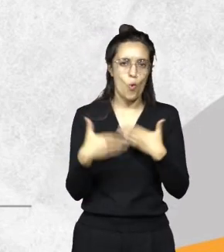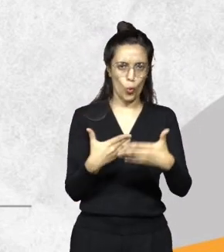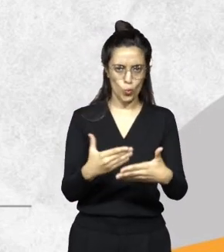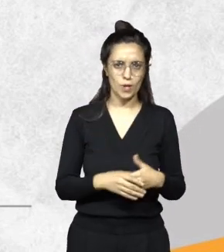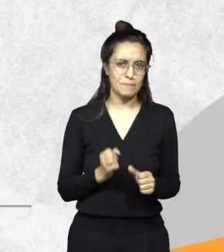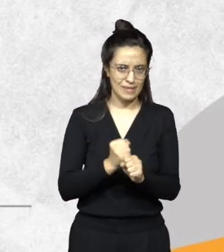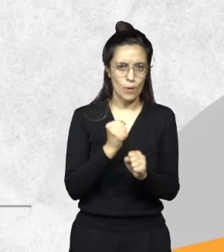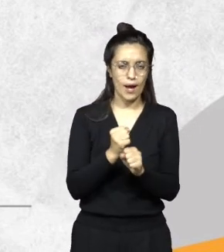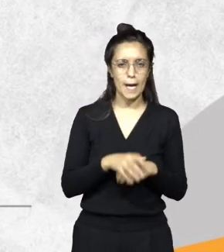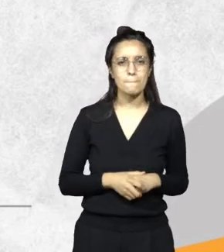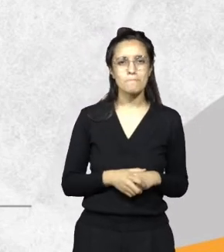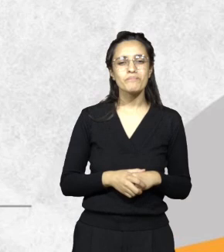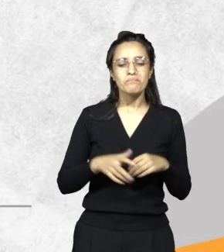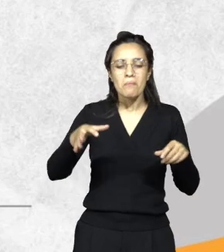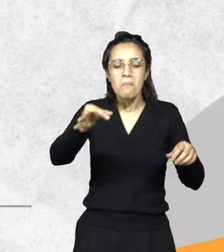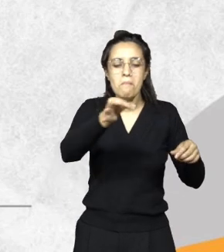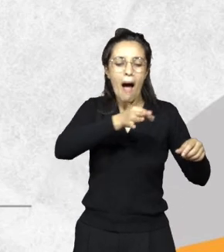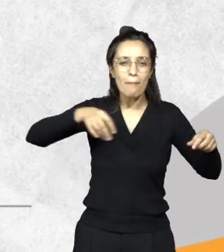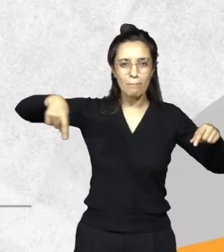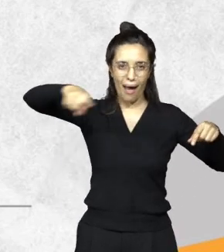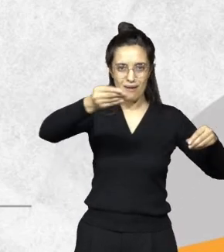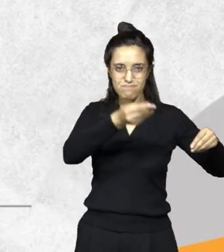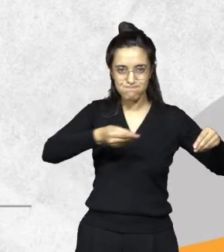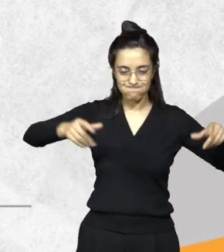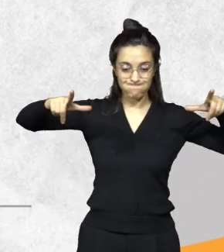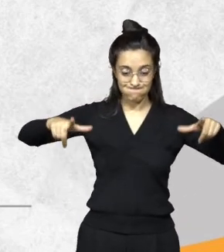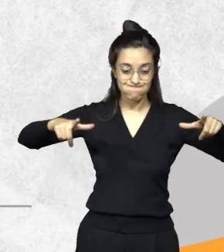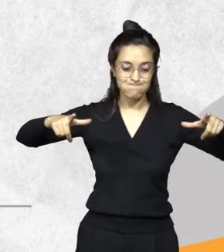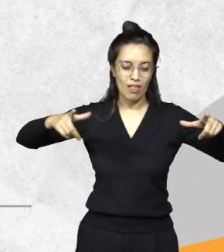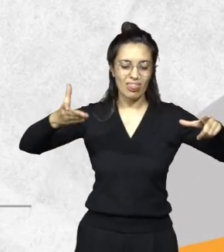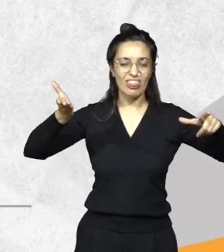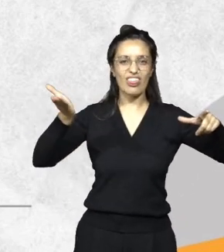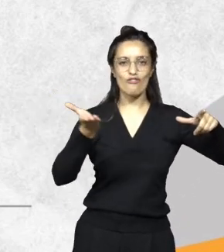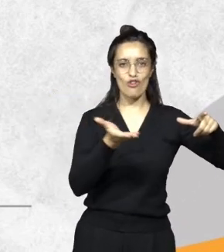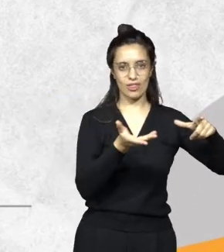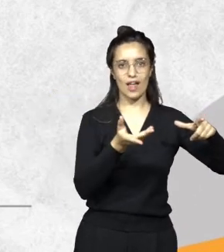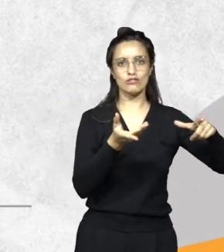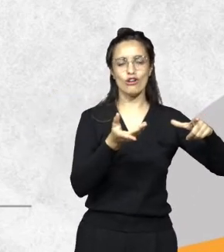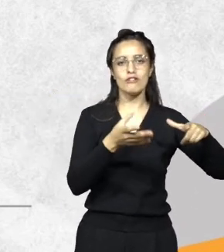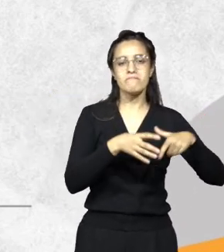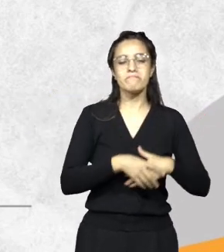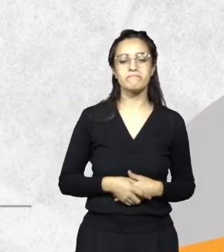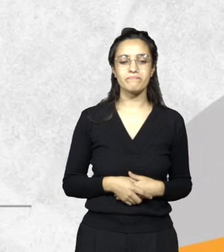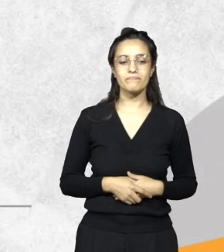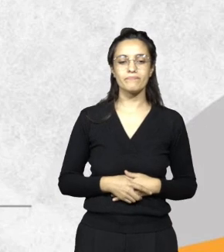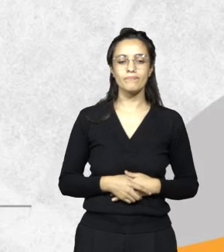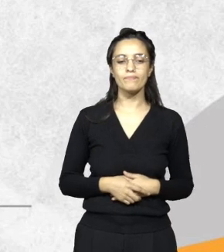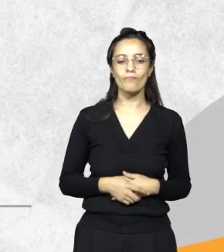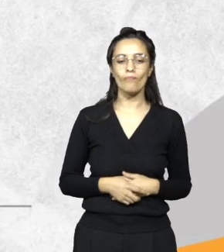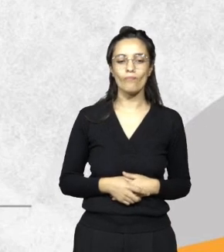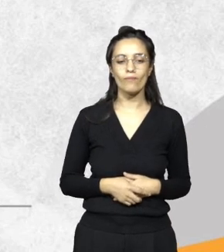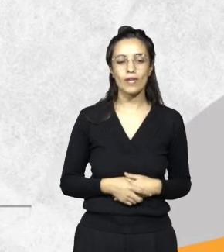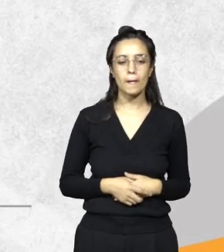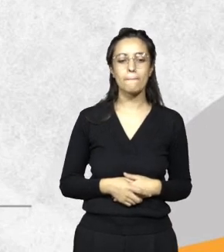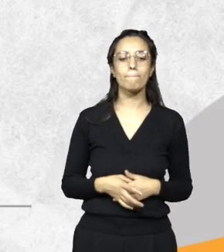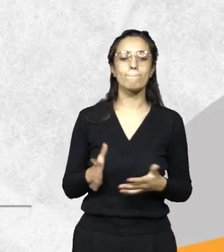mapa de riesgo de deforestación surge por la idea de que nos mueve